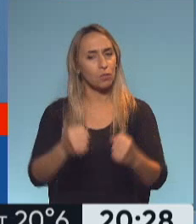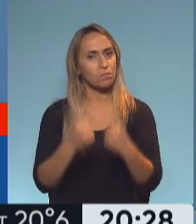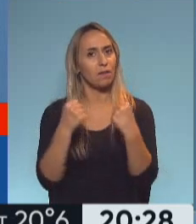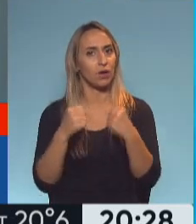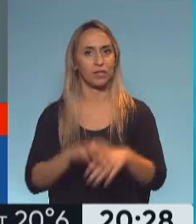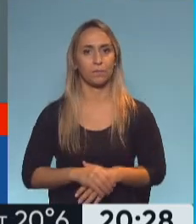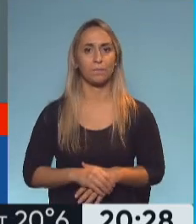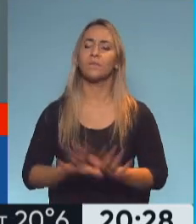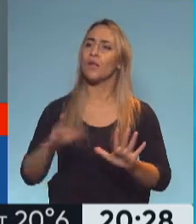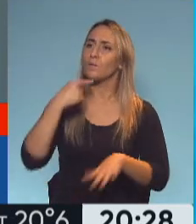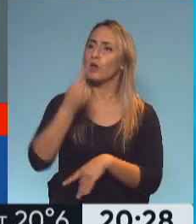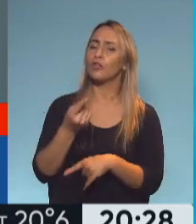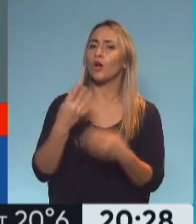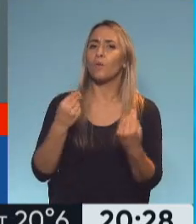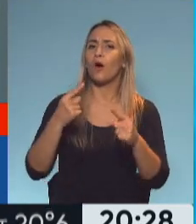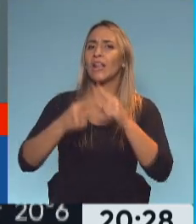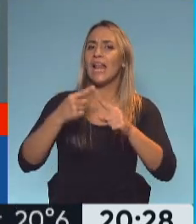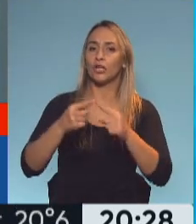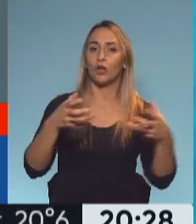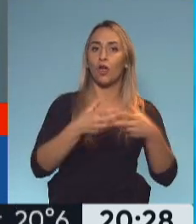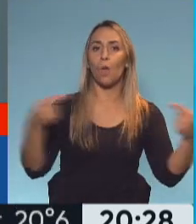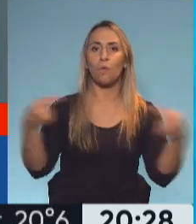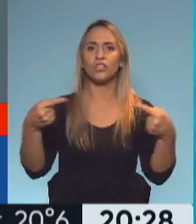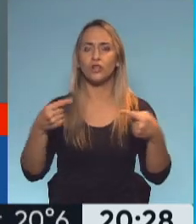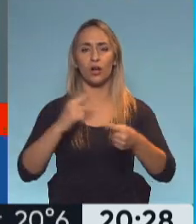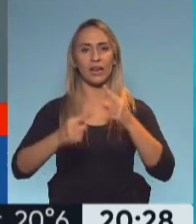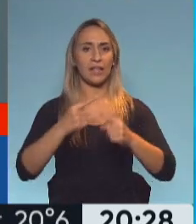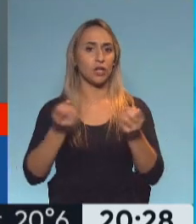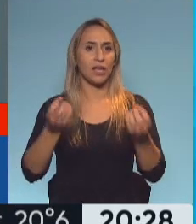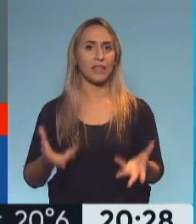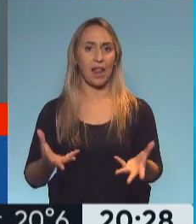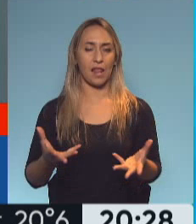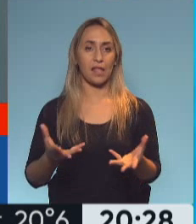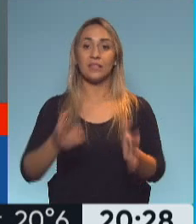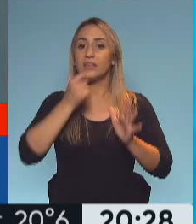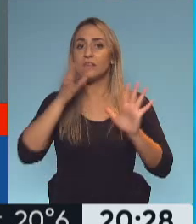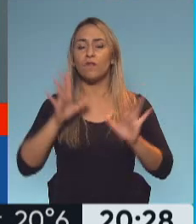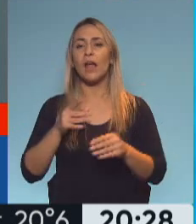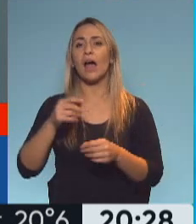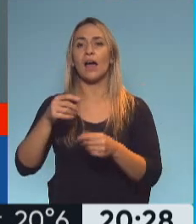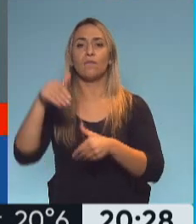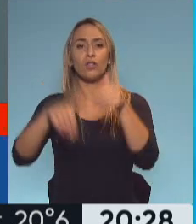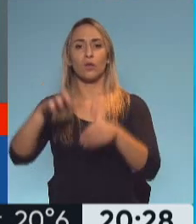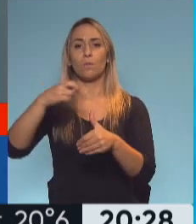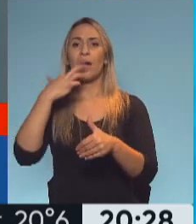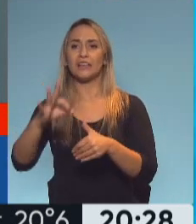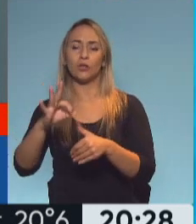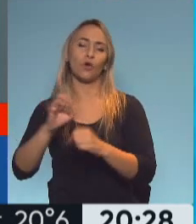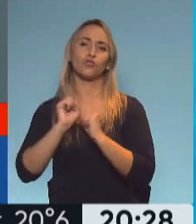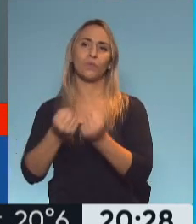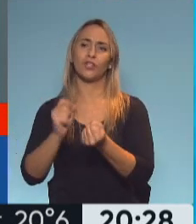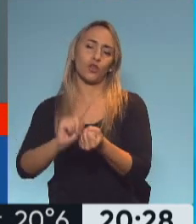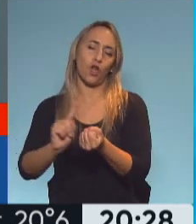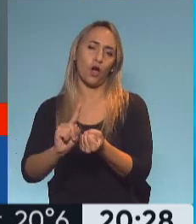relación con la oposición a la provincia de Buenos Aires? Que tiene la particularidad de que en caso de que haya alguna modificación en la PASO, no el caso de la suspensión, porque tiene